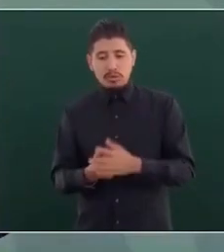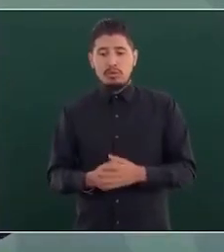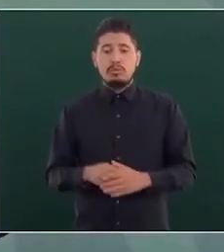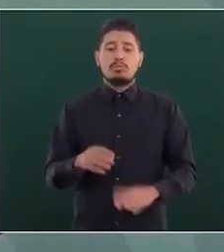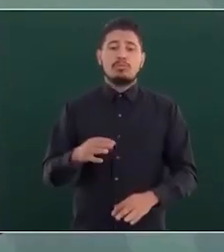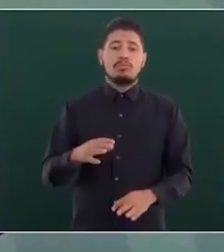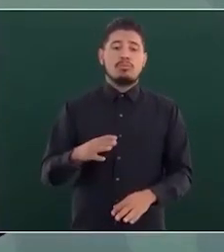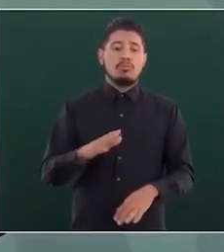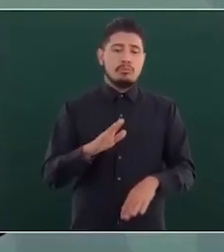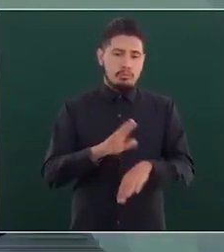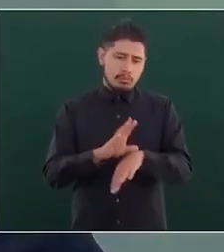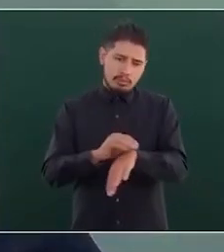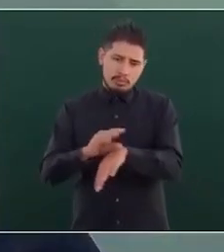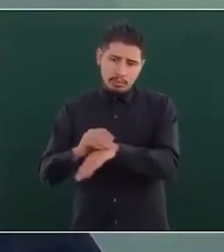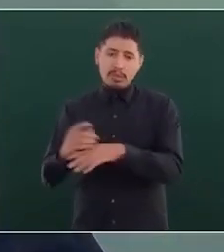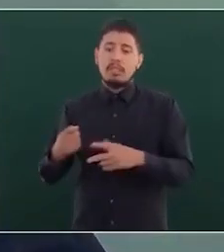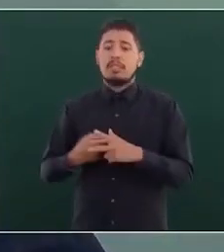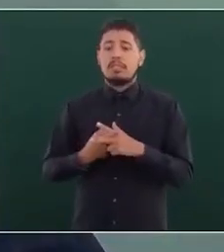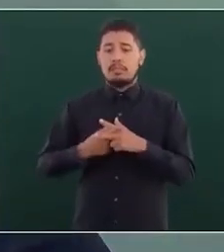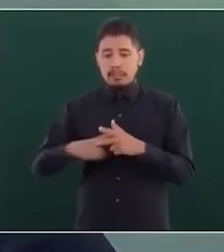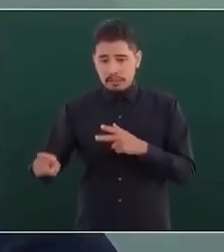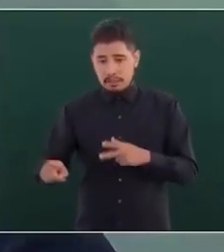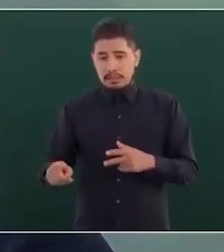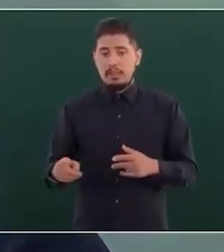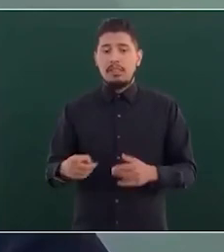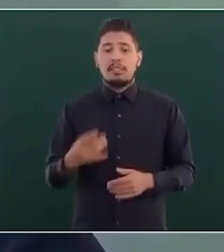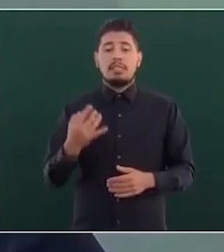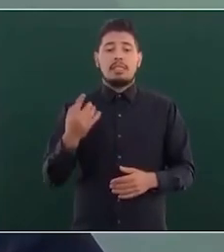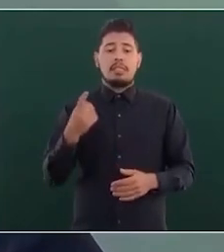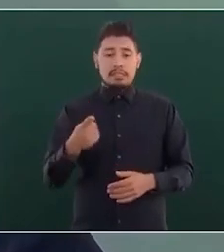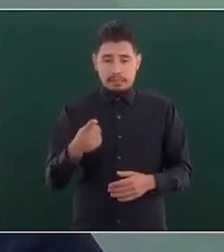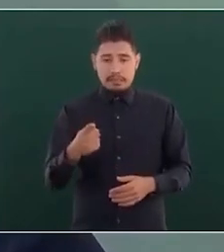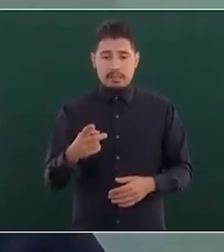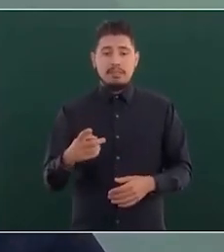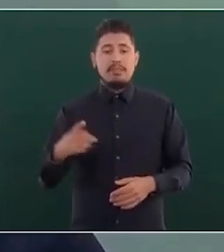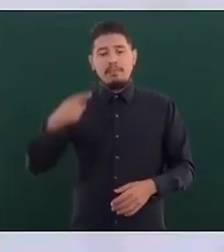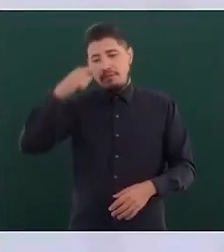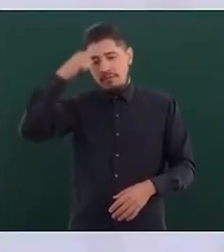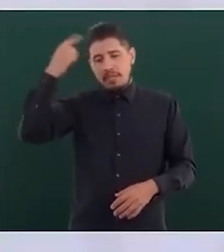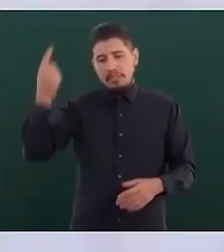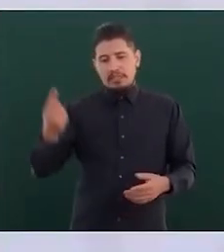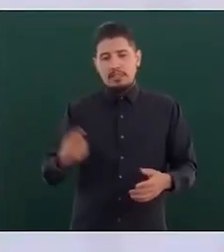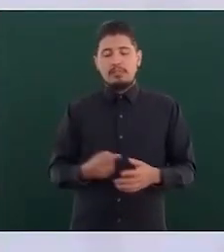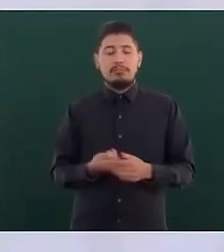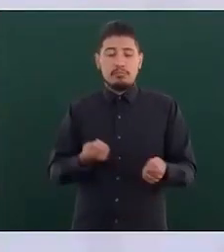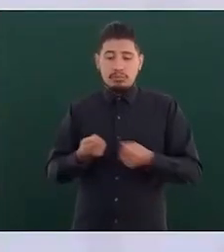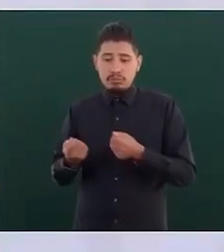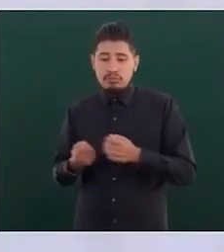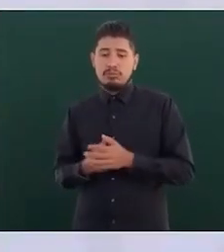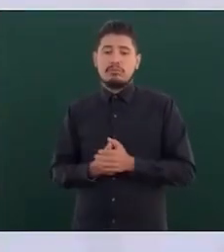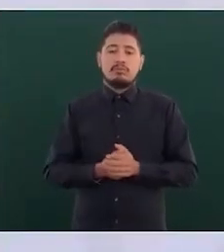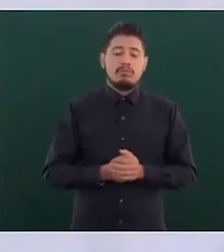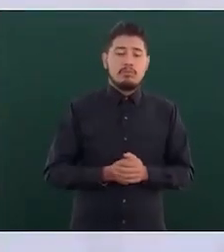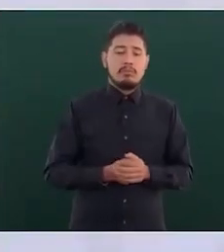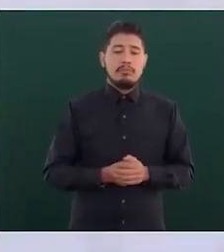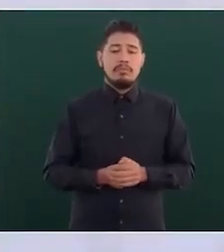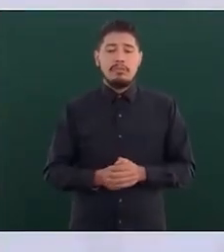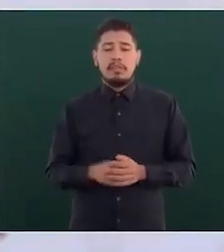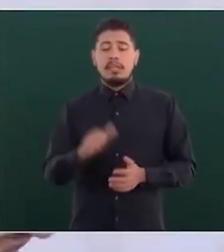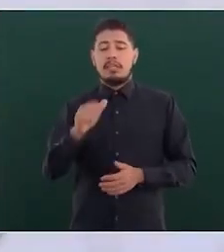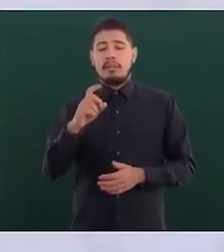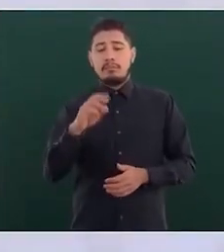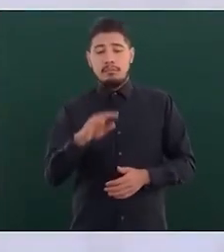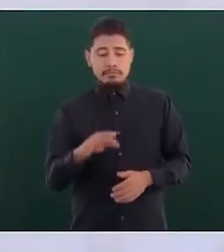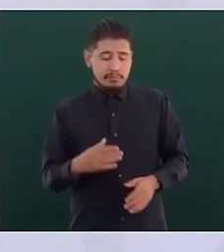solicitan los permisos y se inicia la obra aquí se está agilizando el trámite la autoridad administrativa va